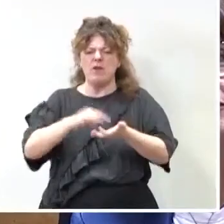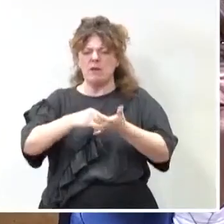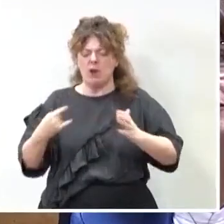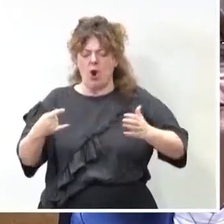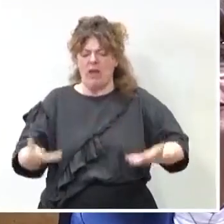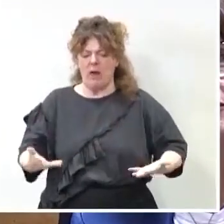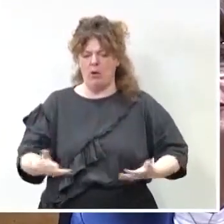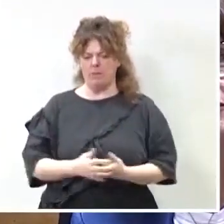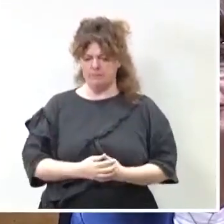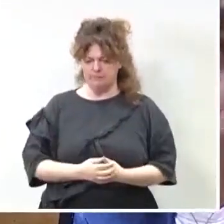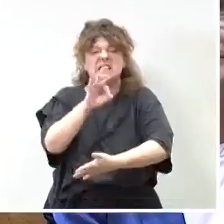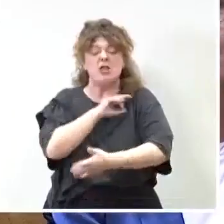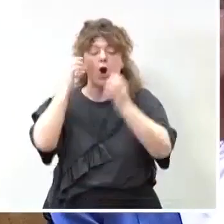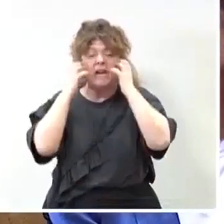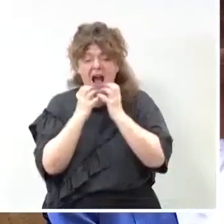conocemos hoy.